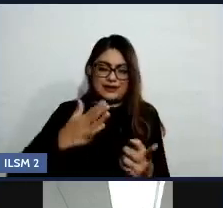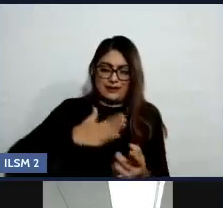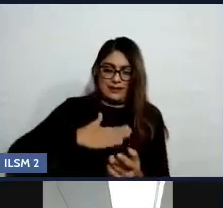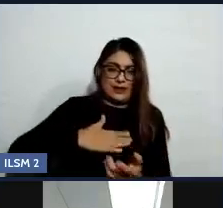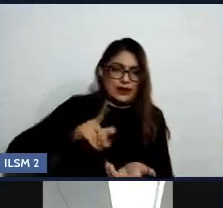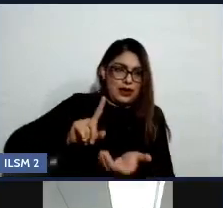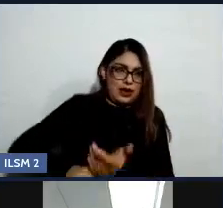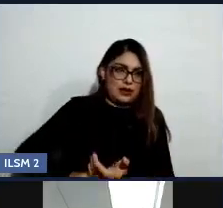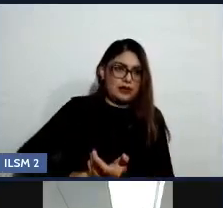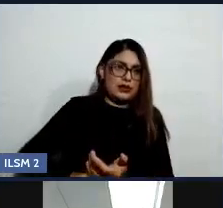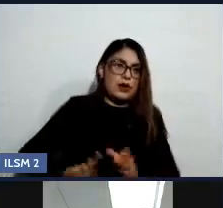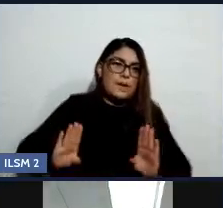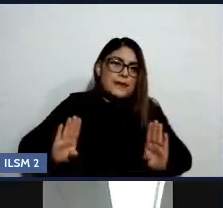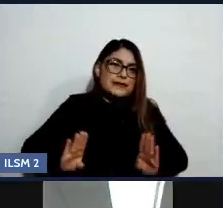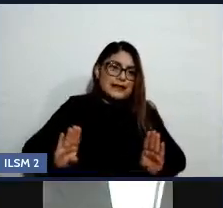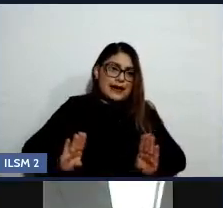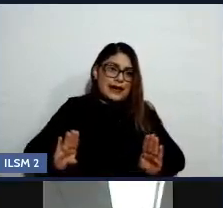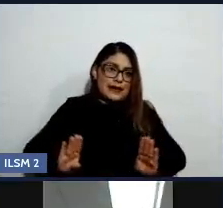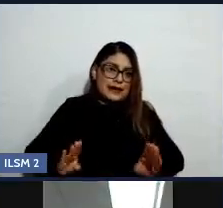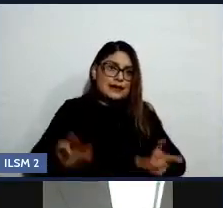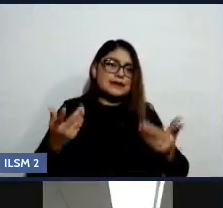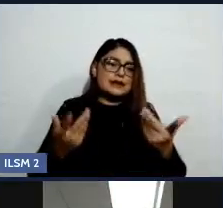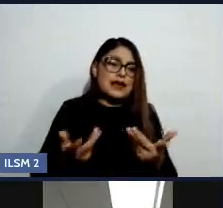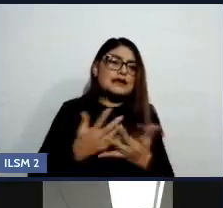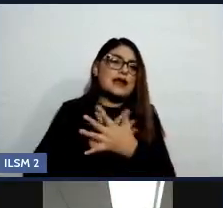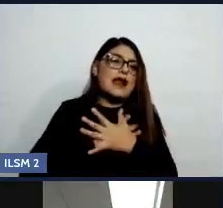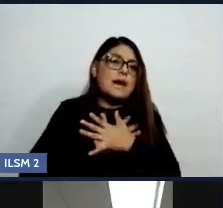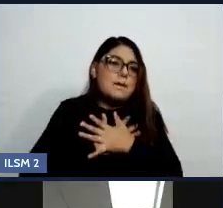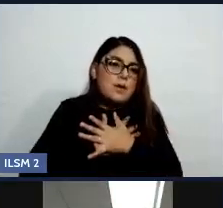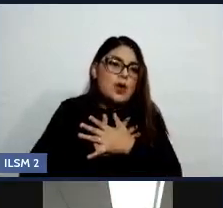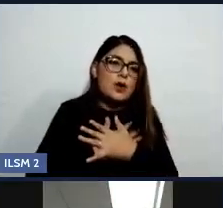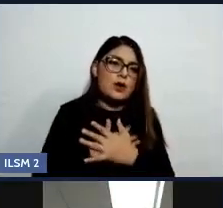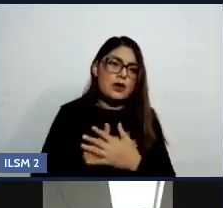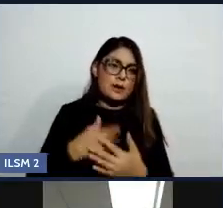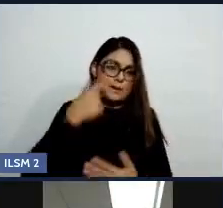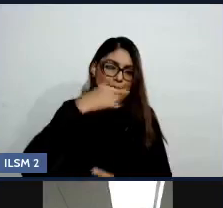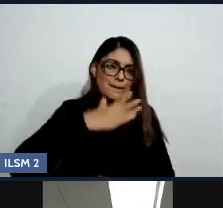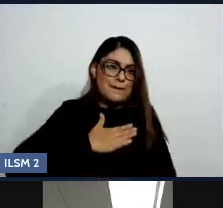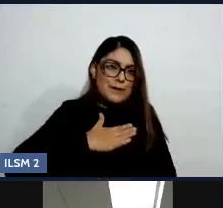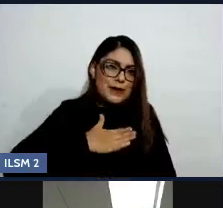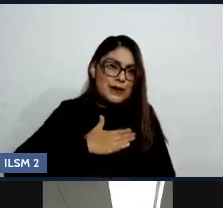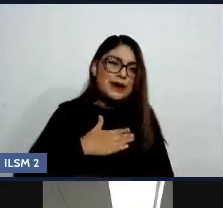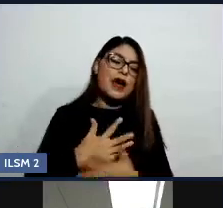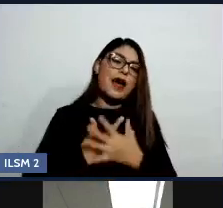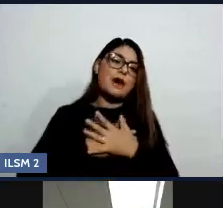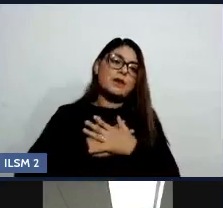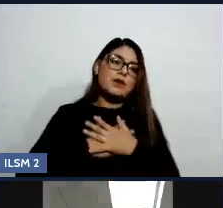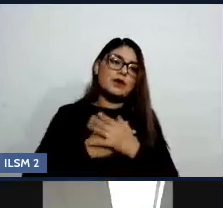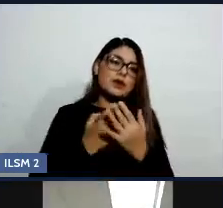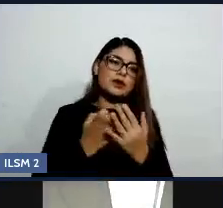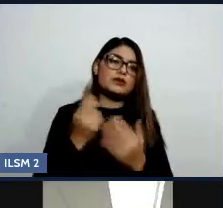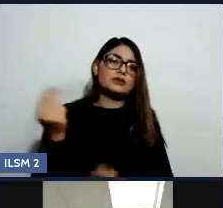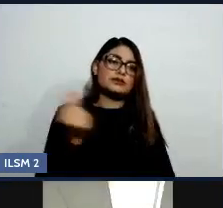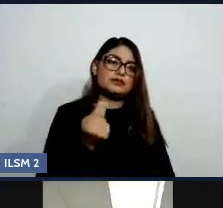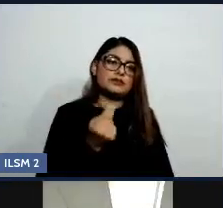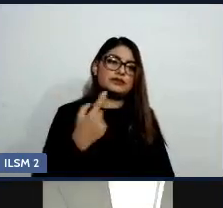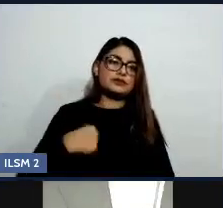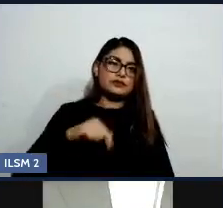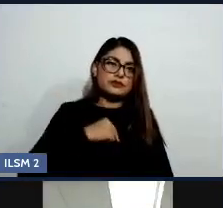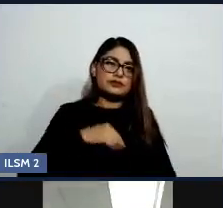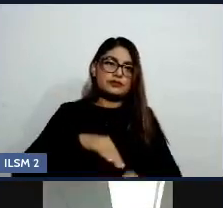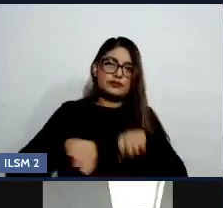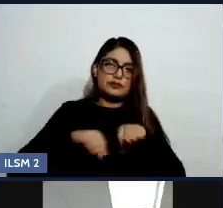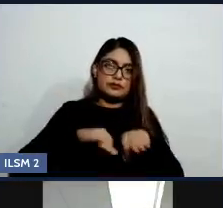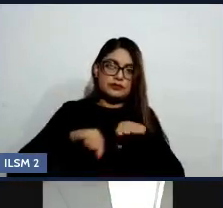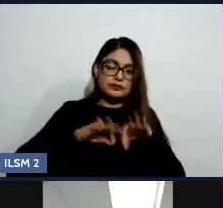características, ese amor por nosotros mismos. Entonces necesitamos trabajar en nosotros para